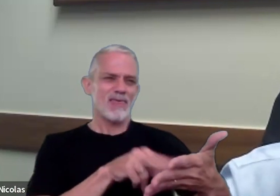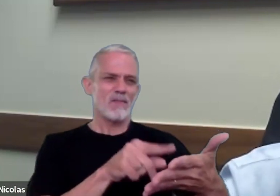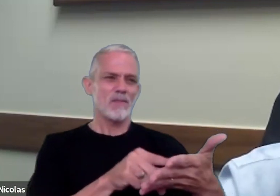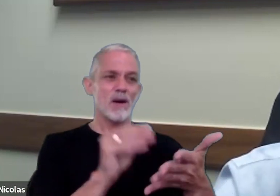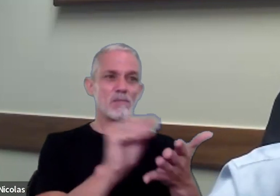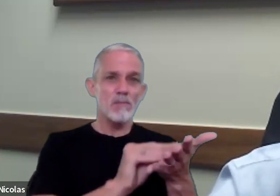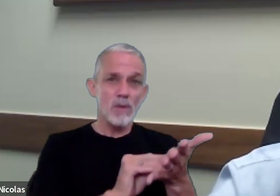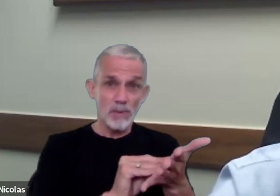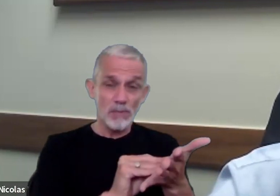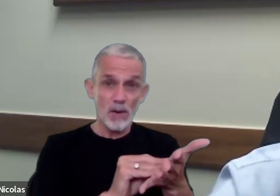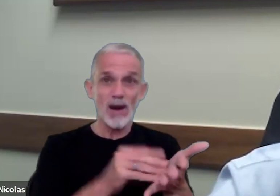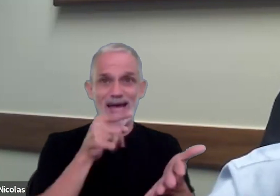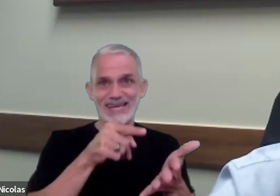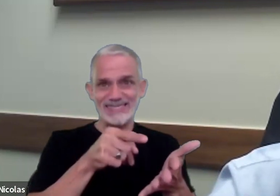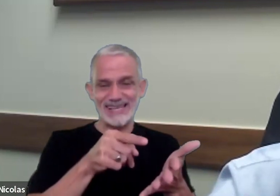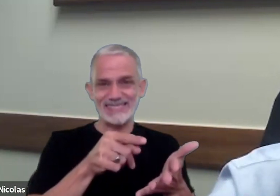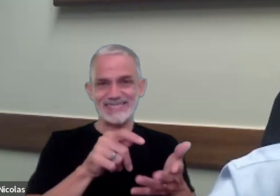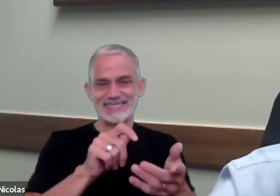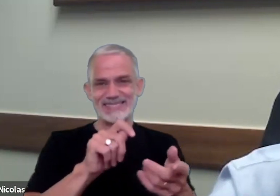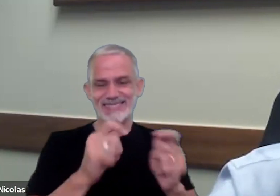registra esos